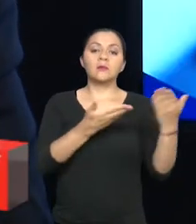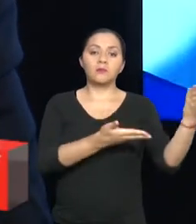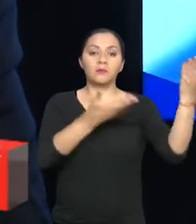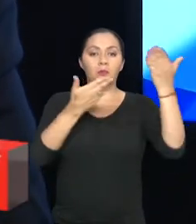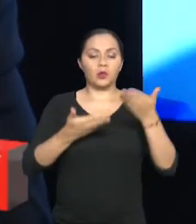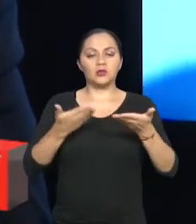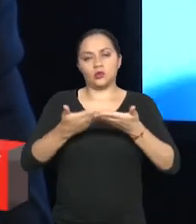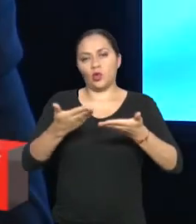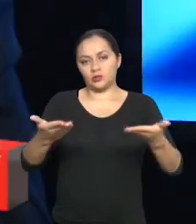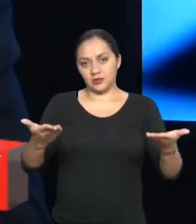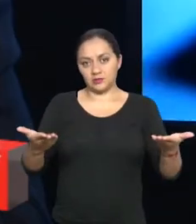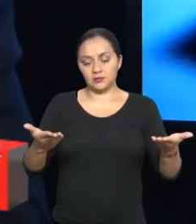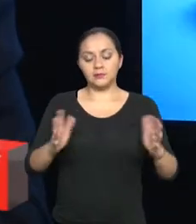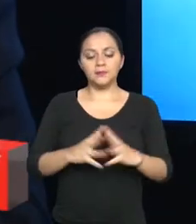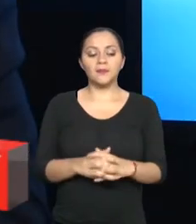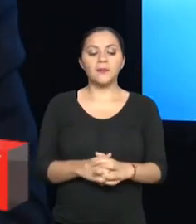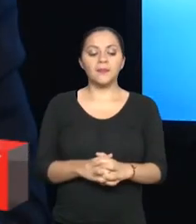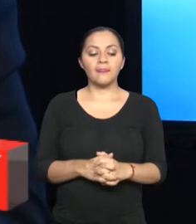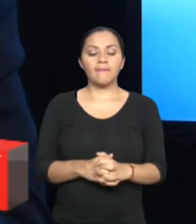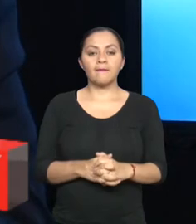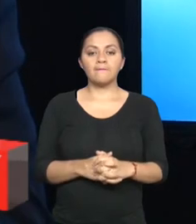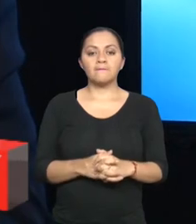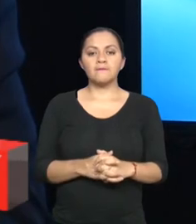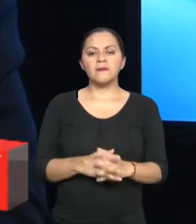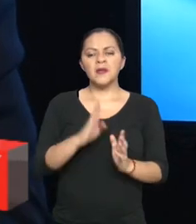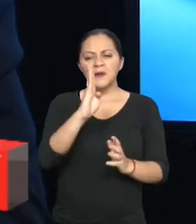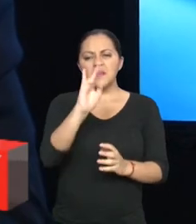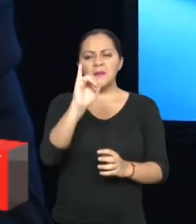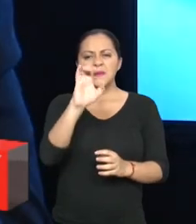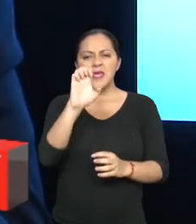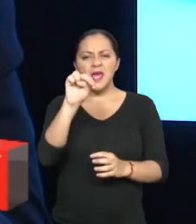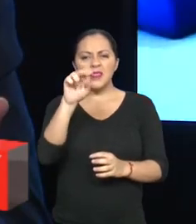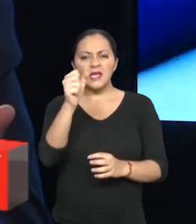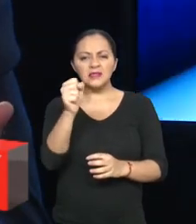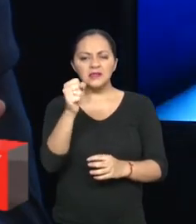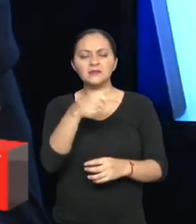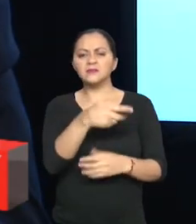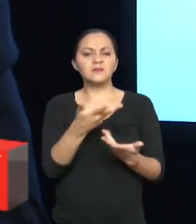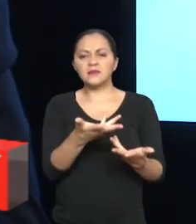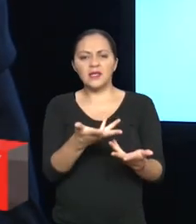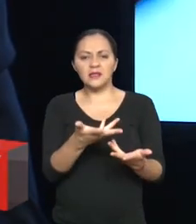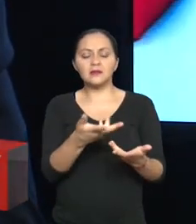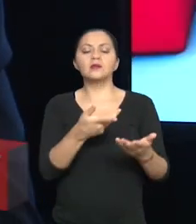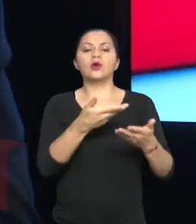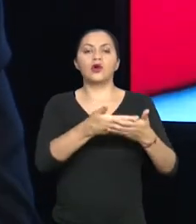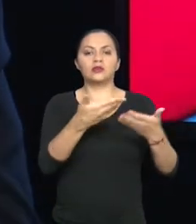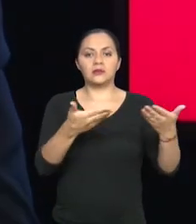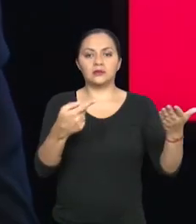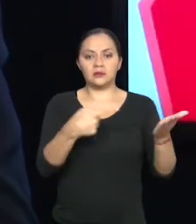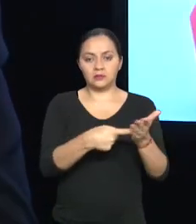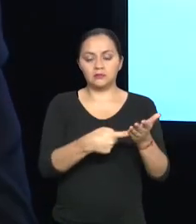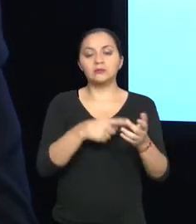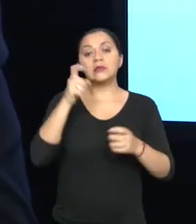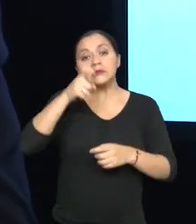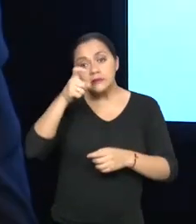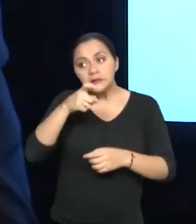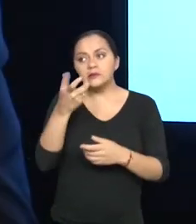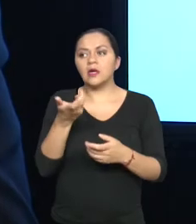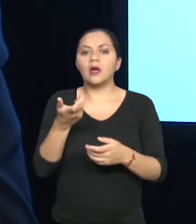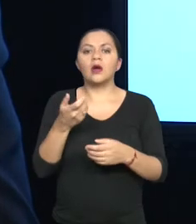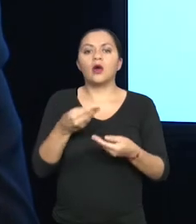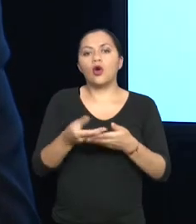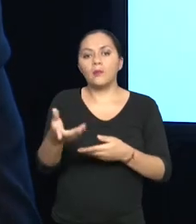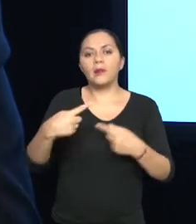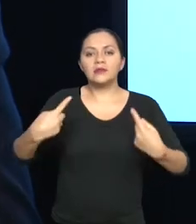principalmente. Lógicamente, lógicamente que bienes entendemos por algunos insumos que son necesarios para la movilidad de personas con